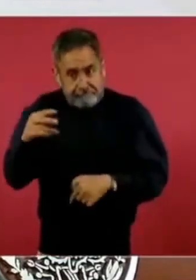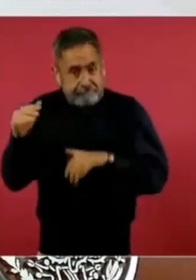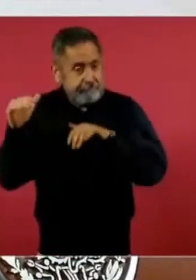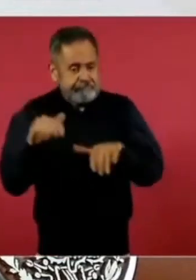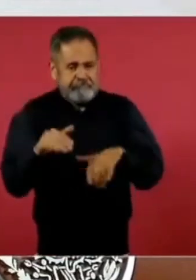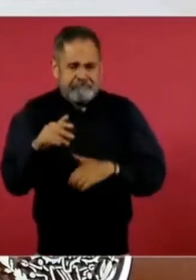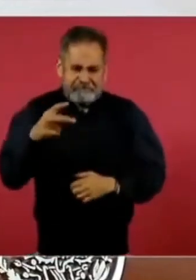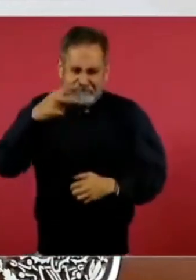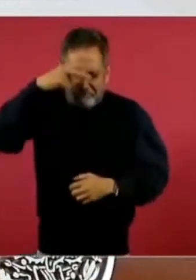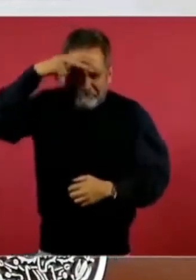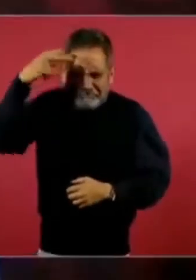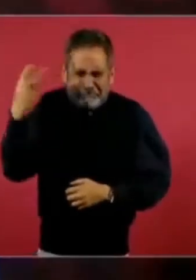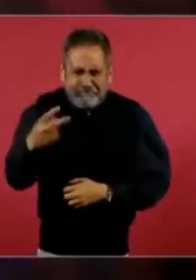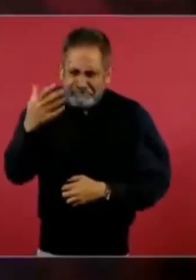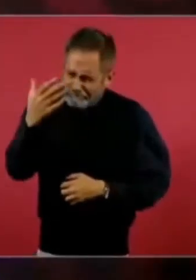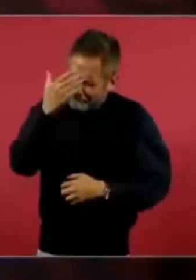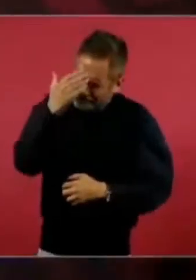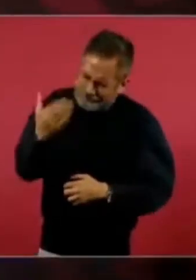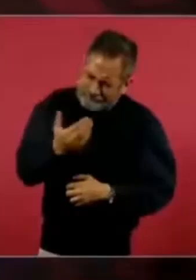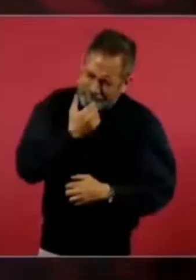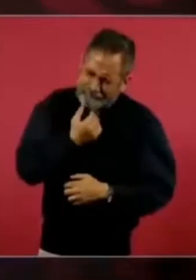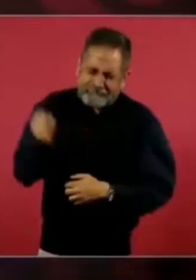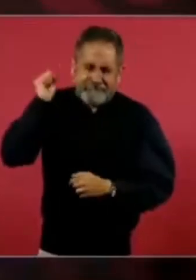mexicanos son de los mejores del mundo,